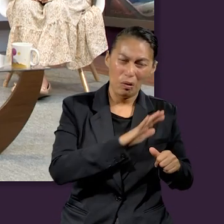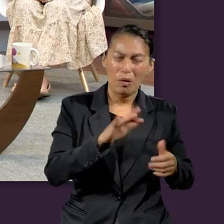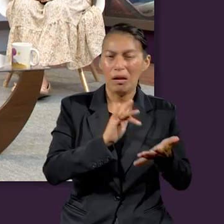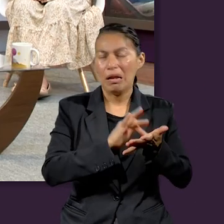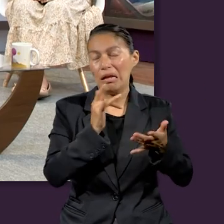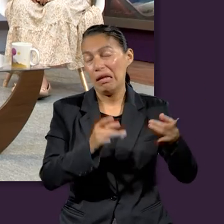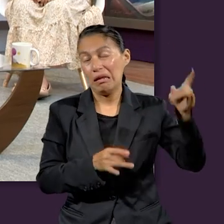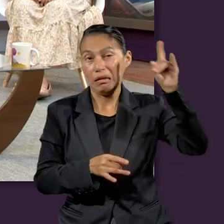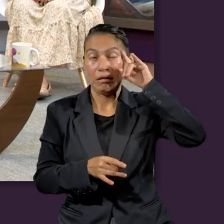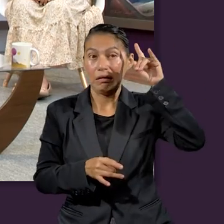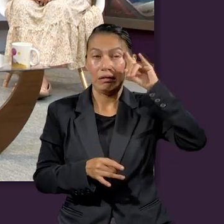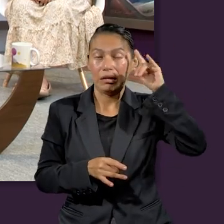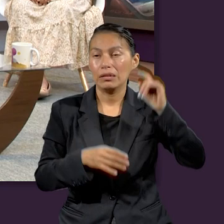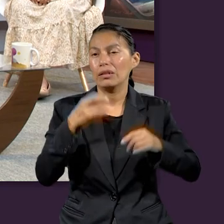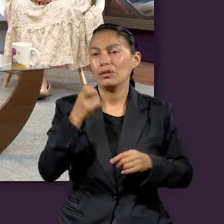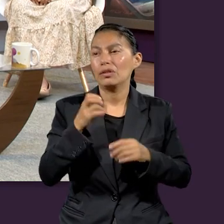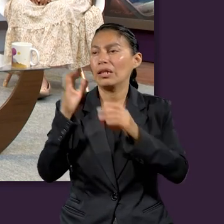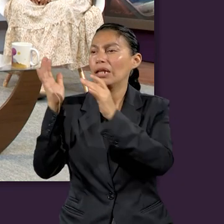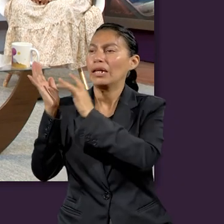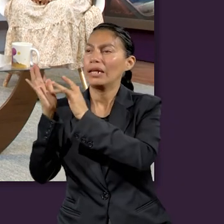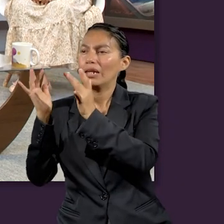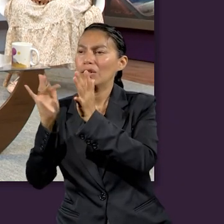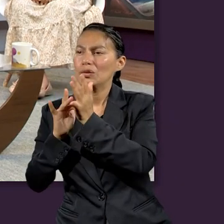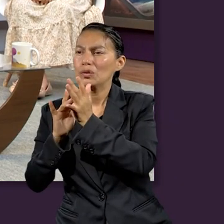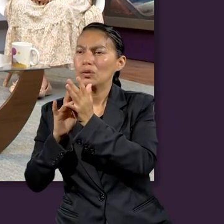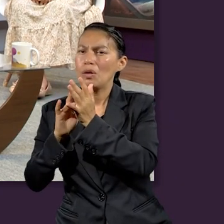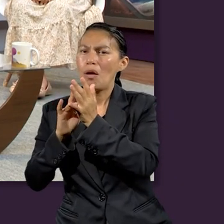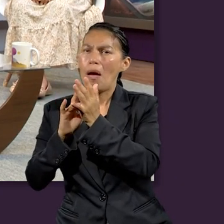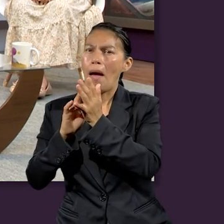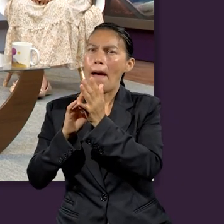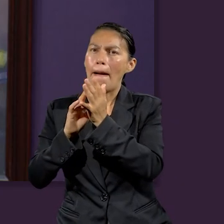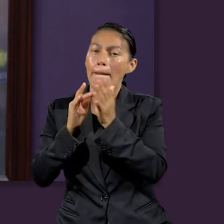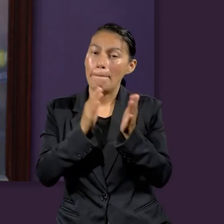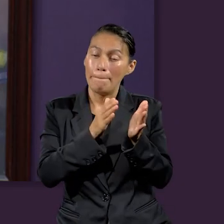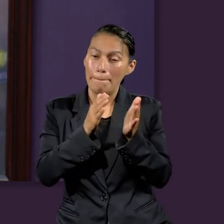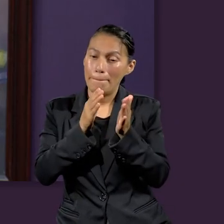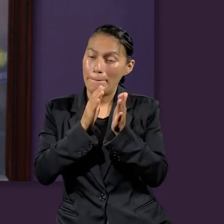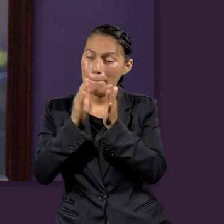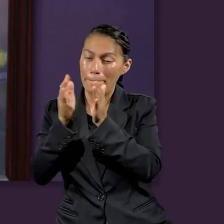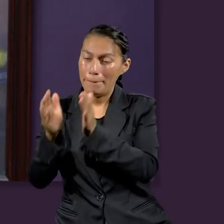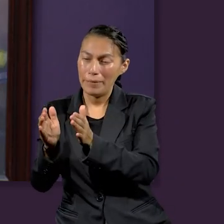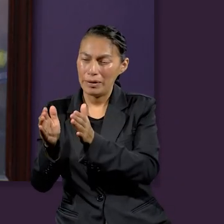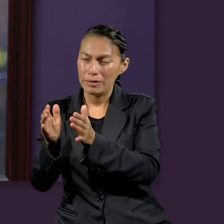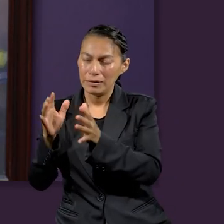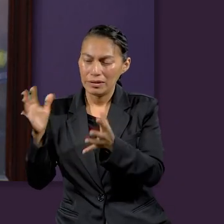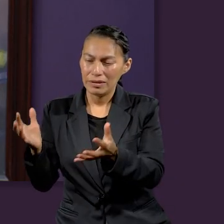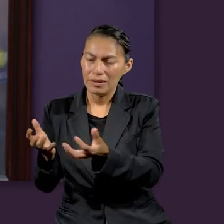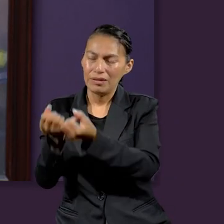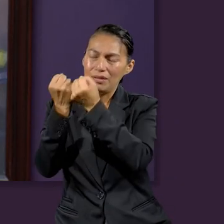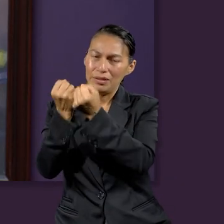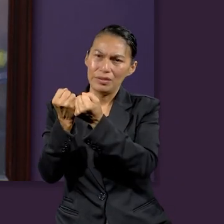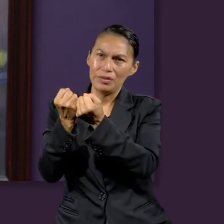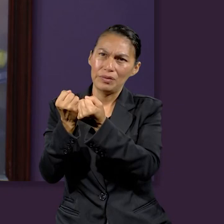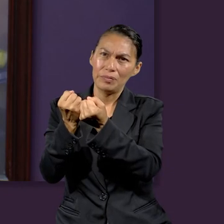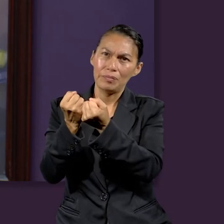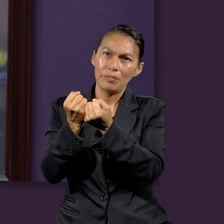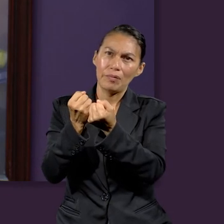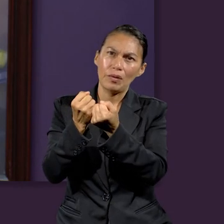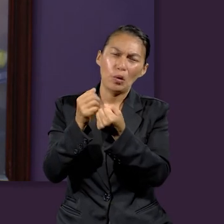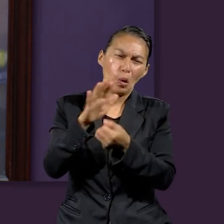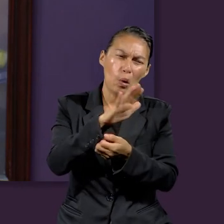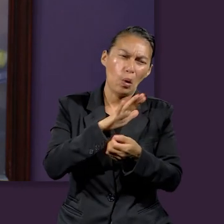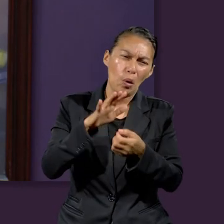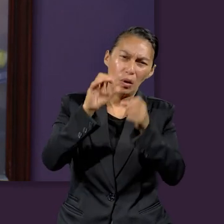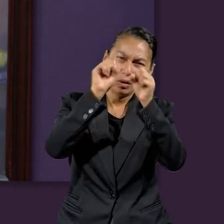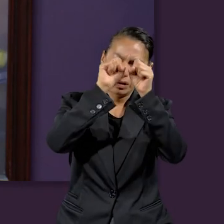Fue entonces cuando nuestro Señor Jesús puso en marcha el plan de salvación con el santuario ceremonial que ahorita conocemos.